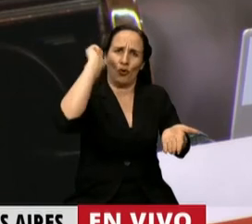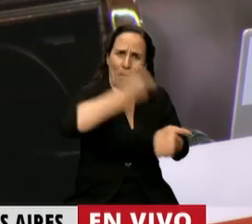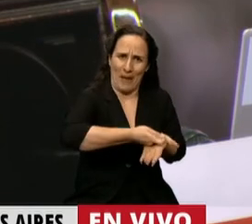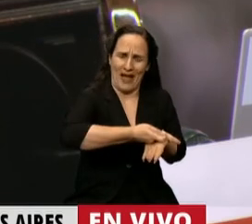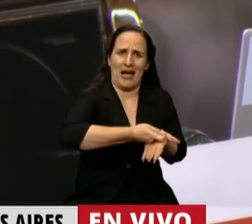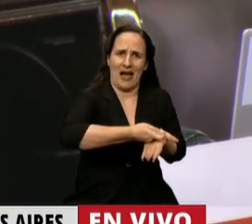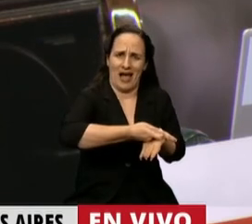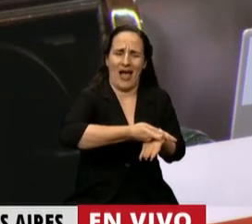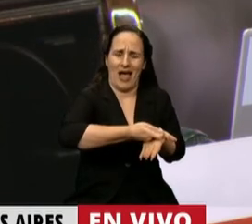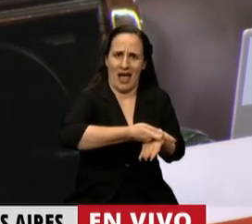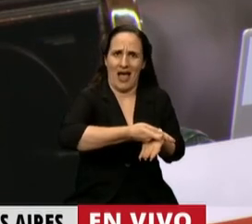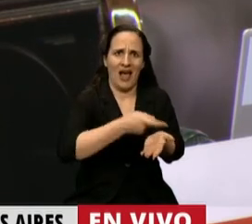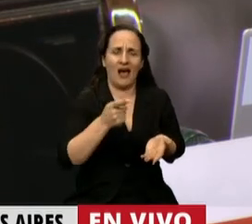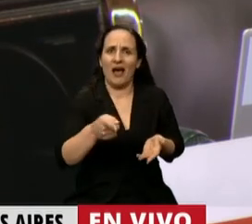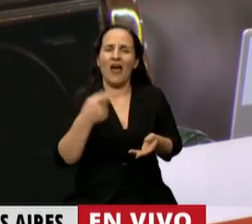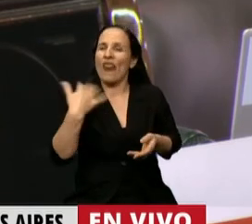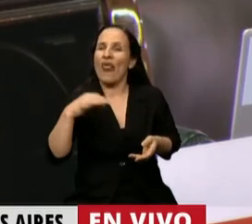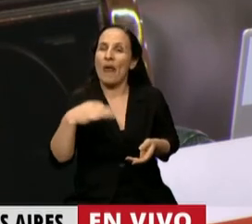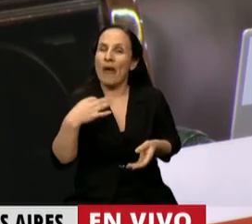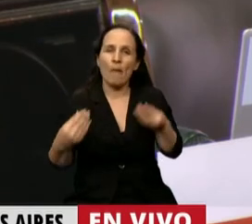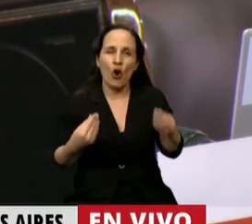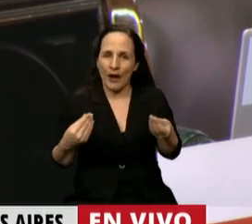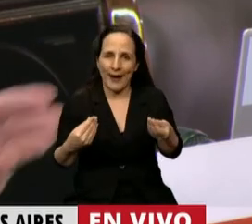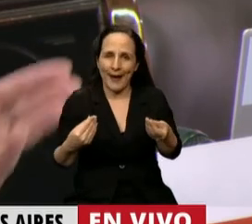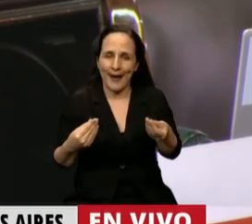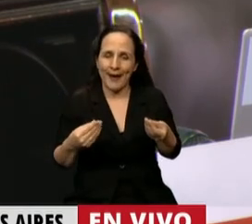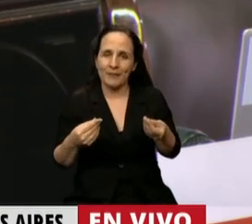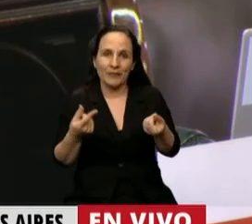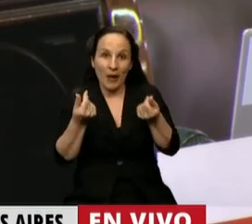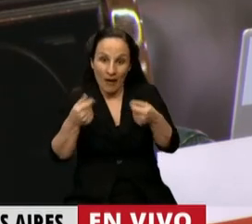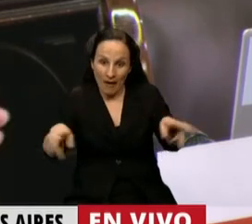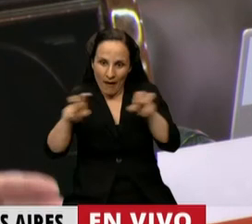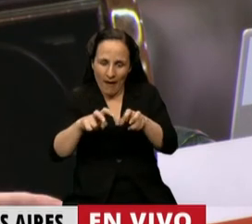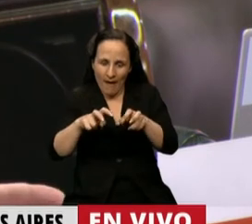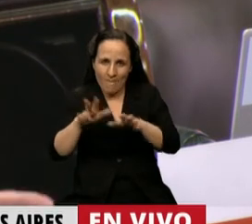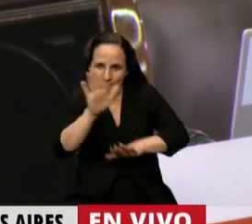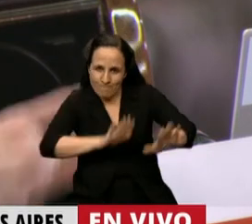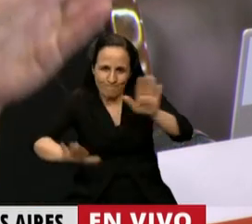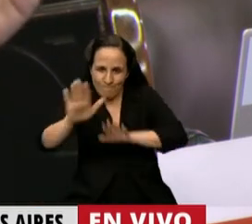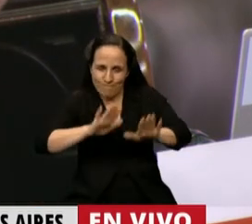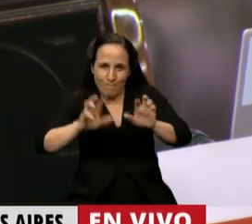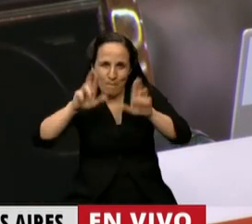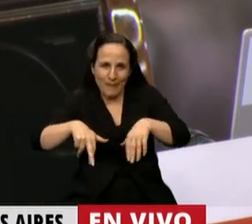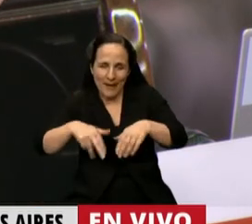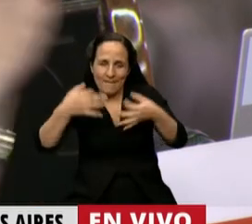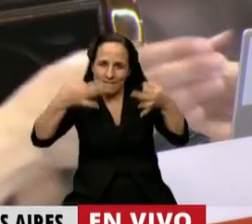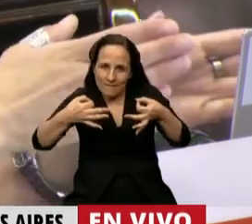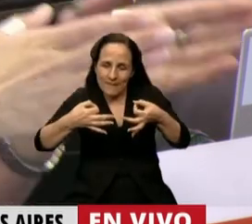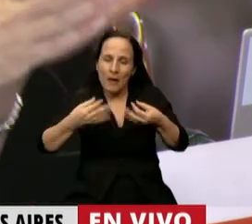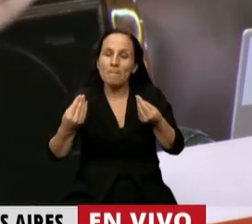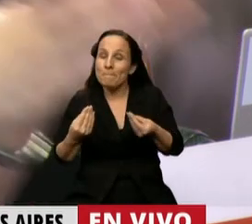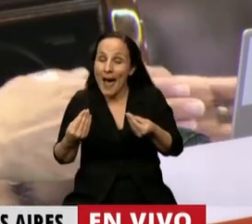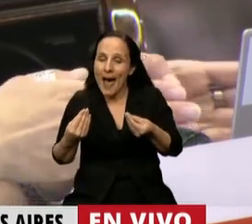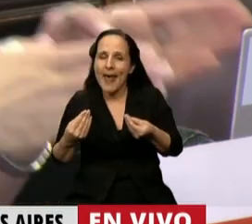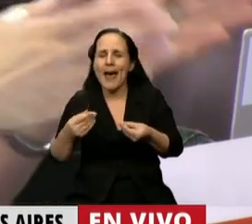y lo que tenemos que hacer es efectivamente reorganizar la economía para resolver el problema de los